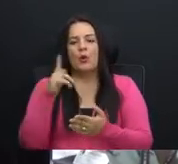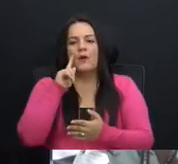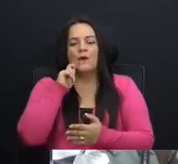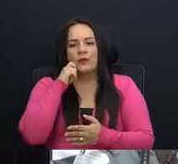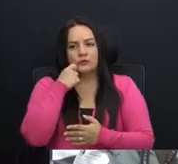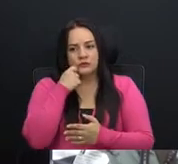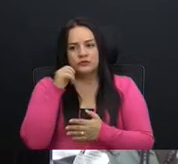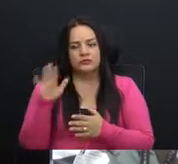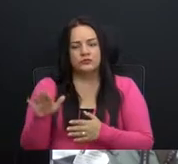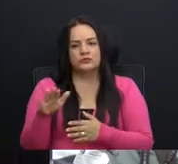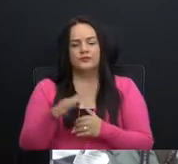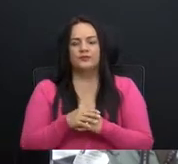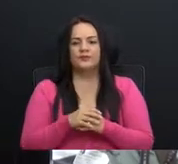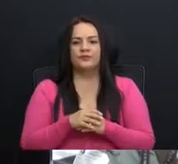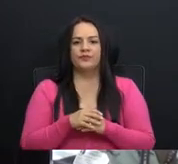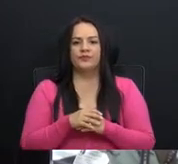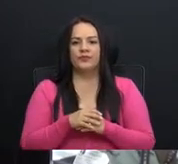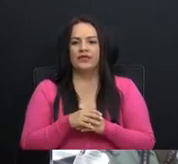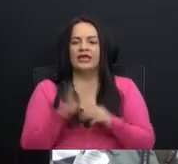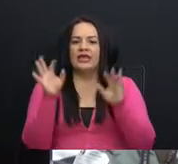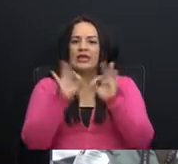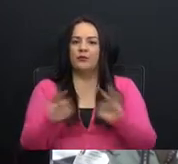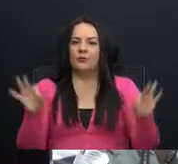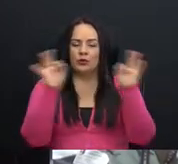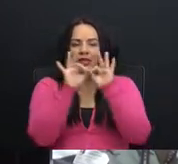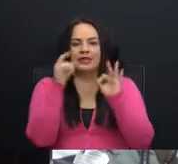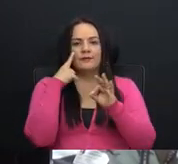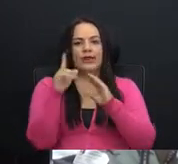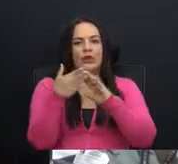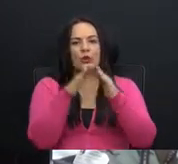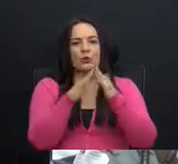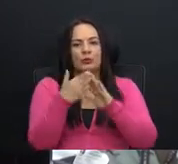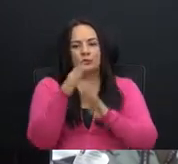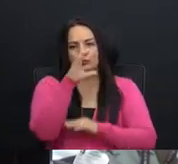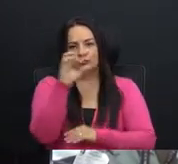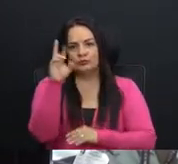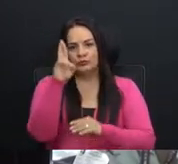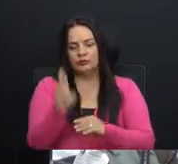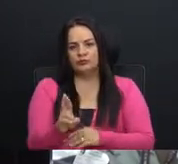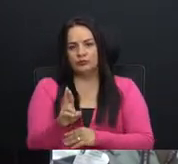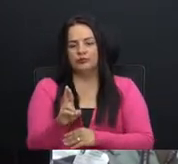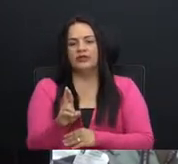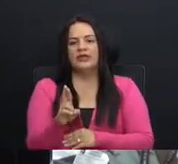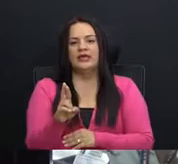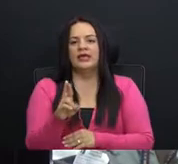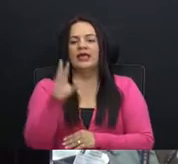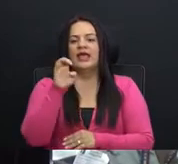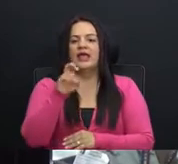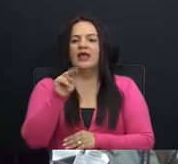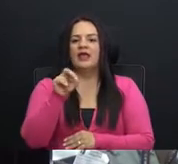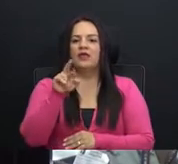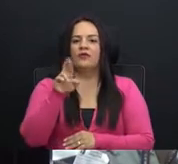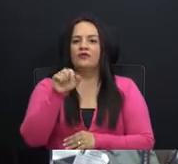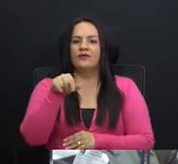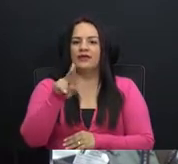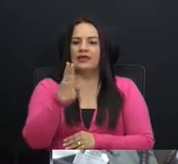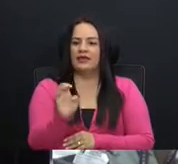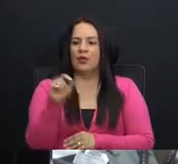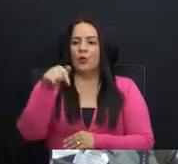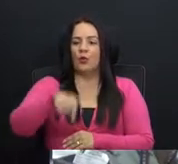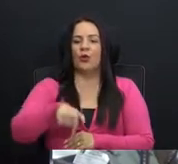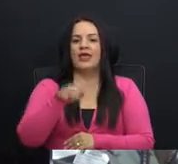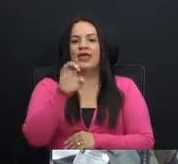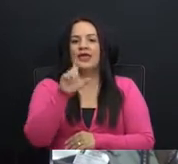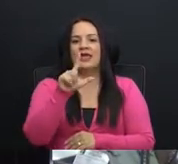importantes para los costarricenses. Ni siquiera, Enrique, ni siquiera hoy, doña